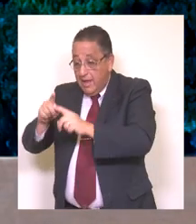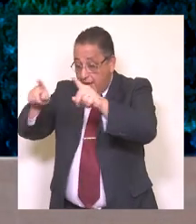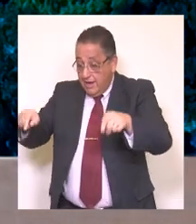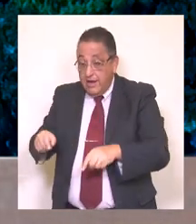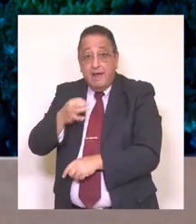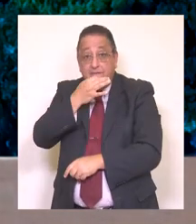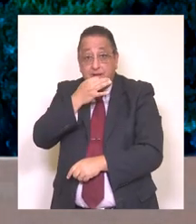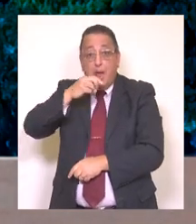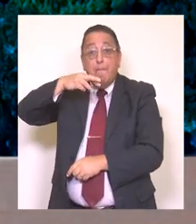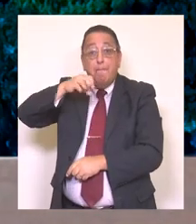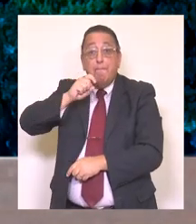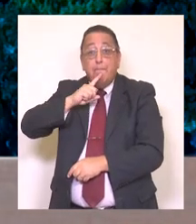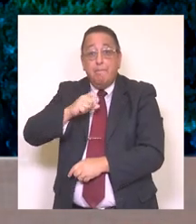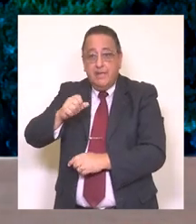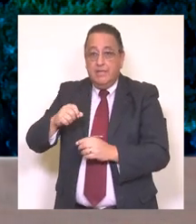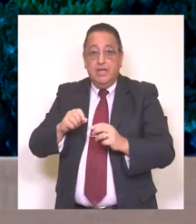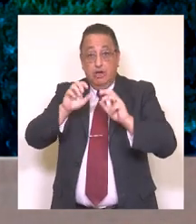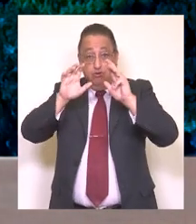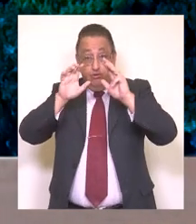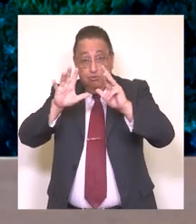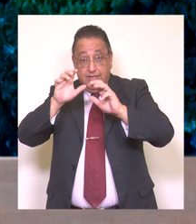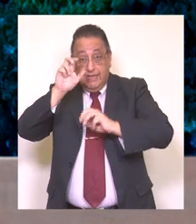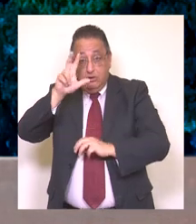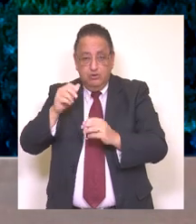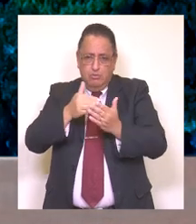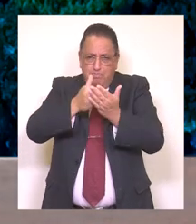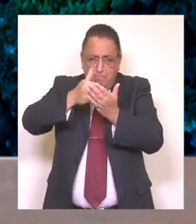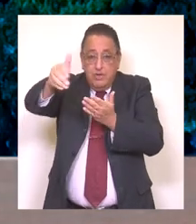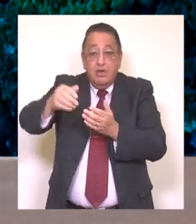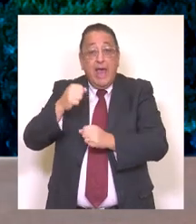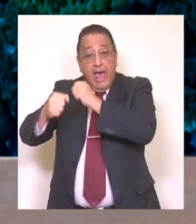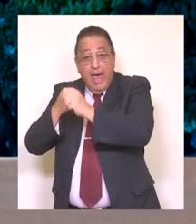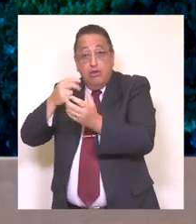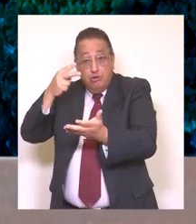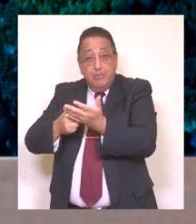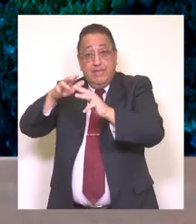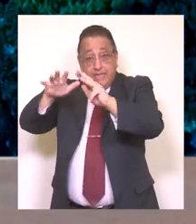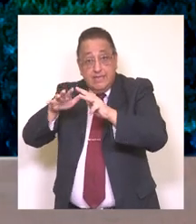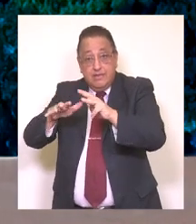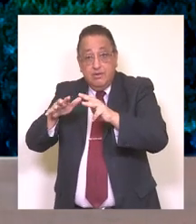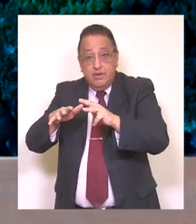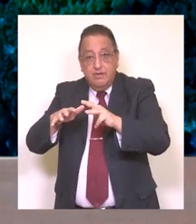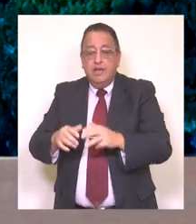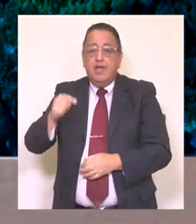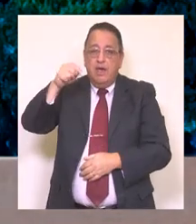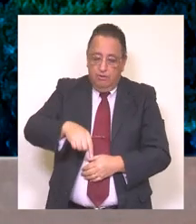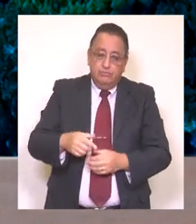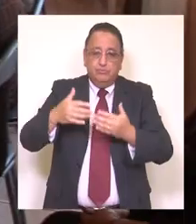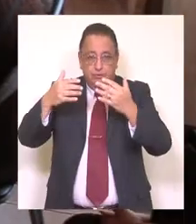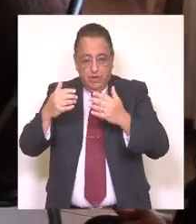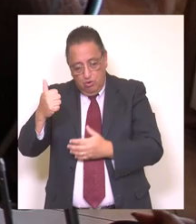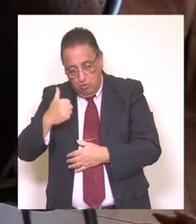Verde Avenida Mata Sur por 98 millones de pesos que ganamos durante el año 2019 y que ejecutaremos durante el